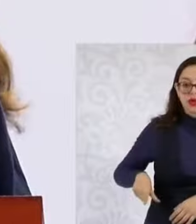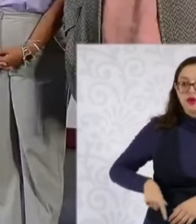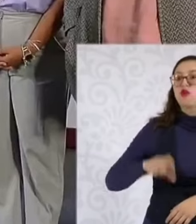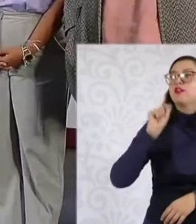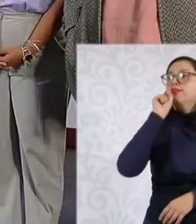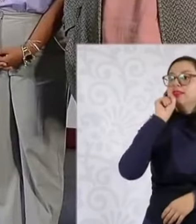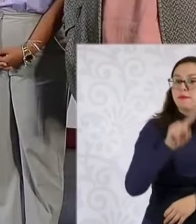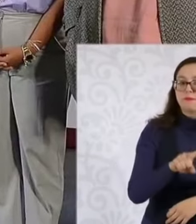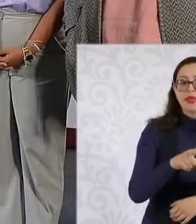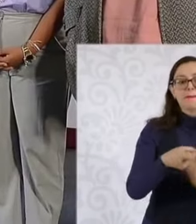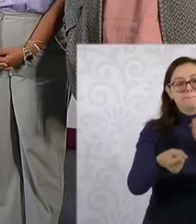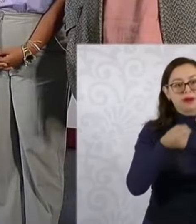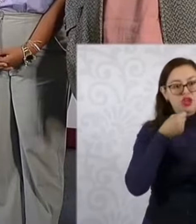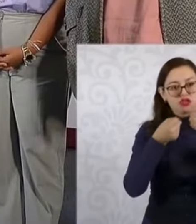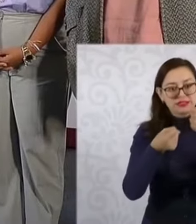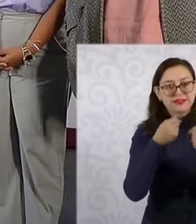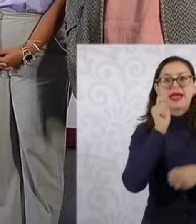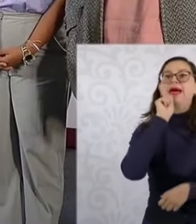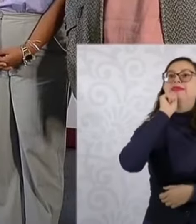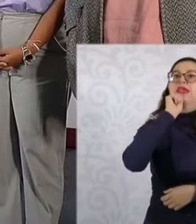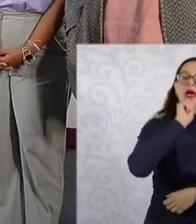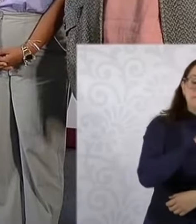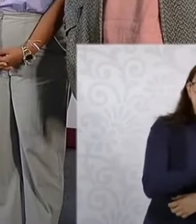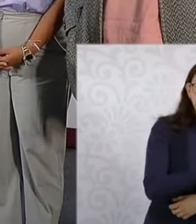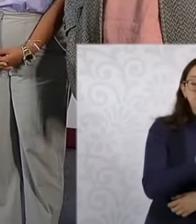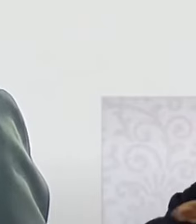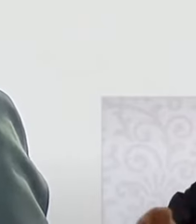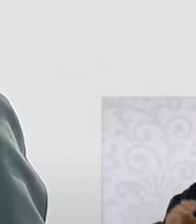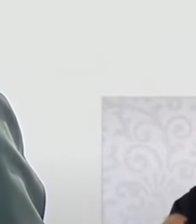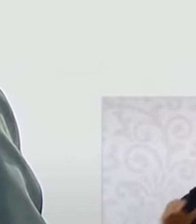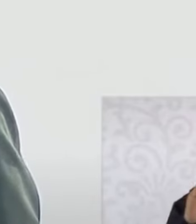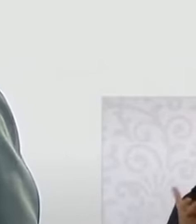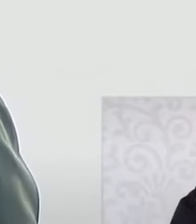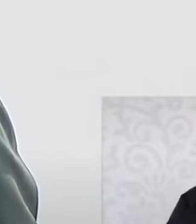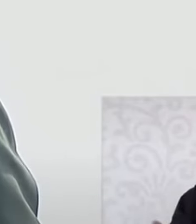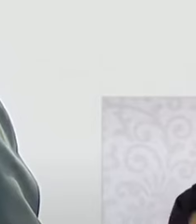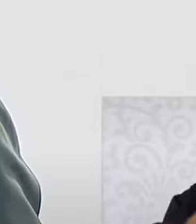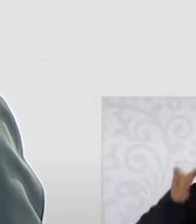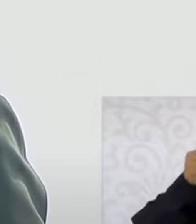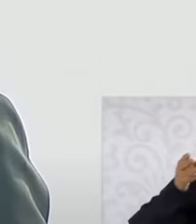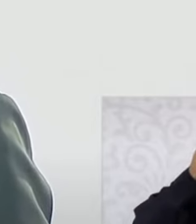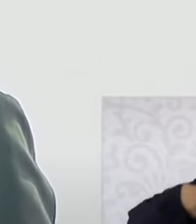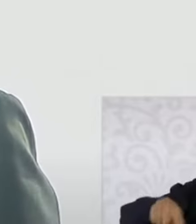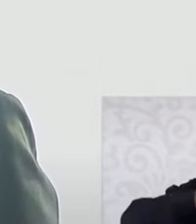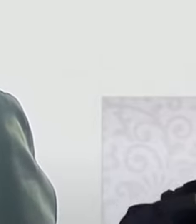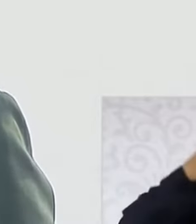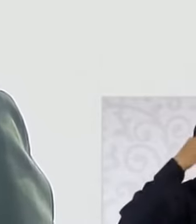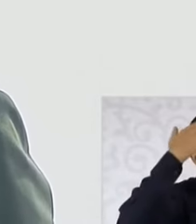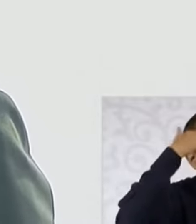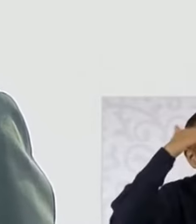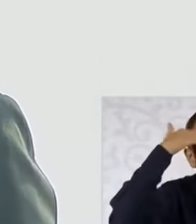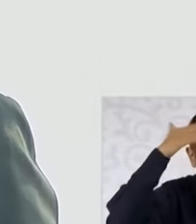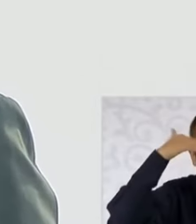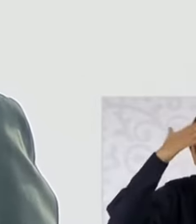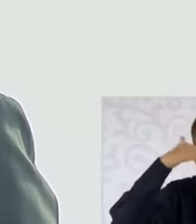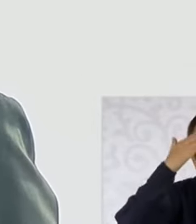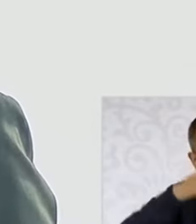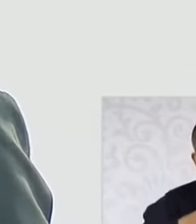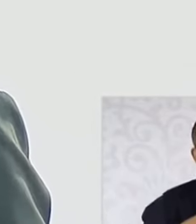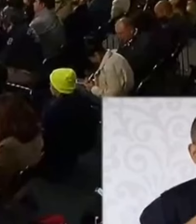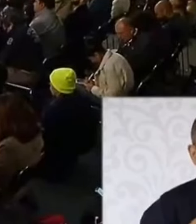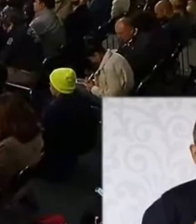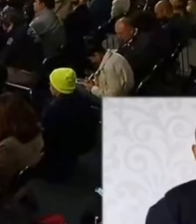género, mientras que en el artículo 41 garantizará la paridad de género en los gabinetes federales y estatales. También la modificación del artículo